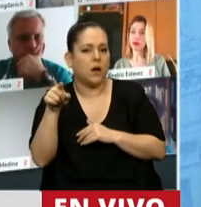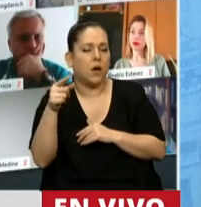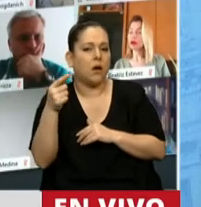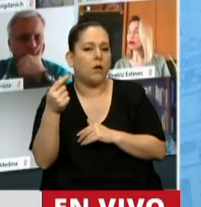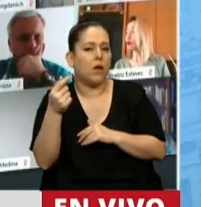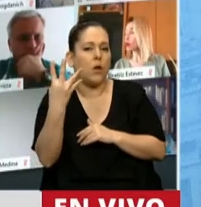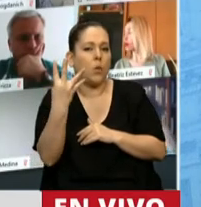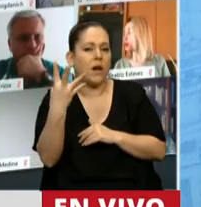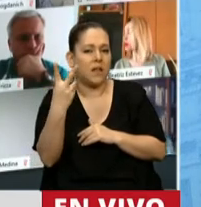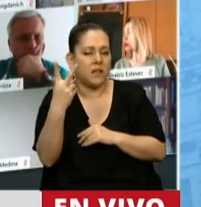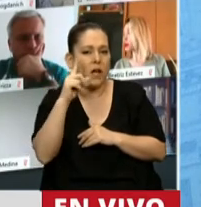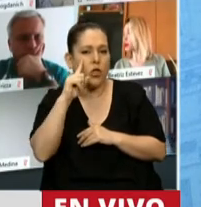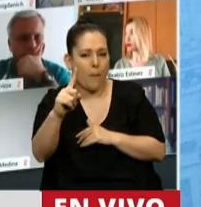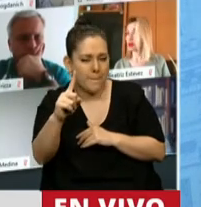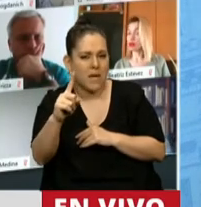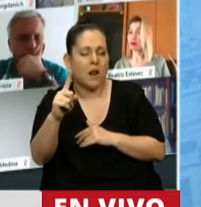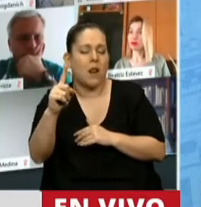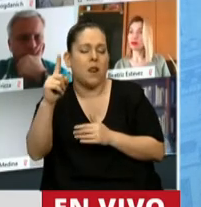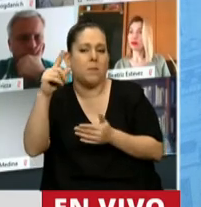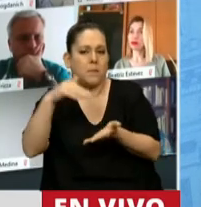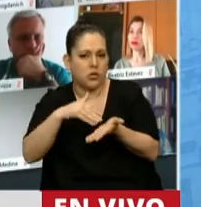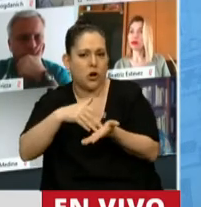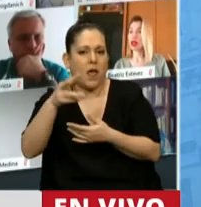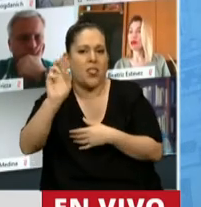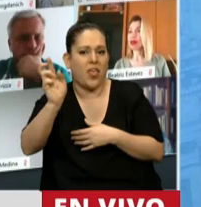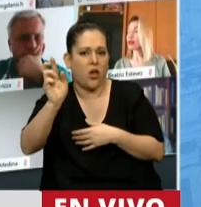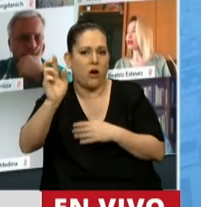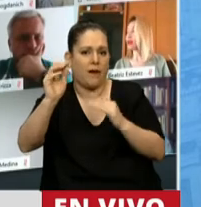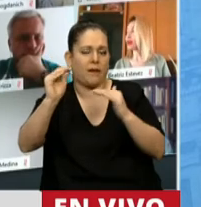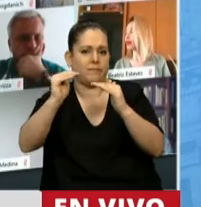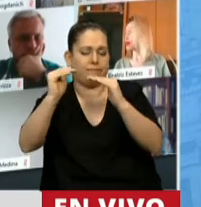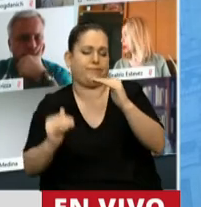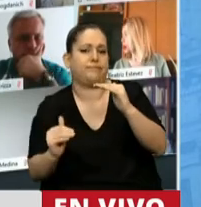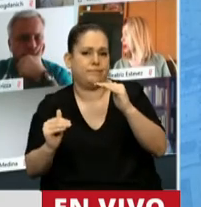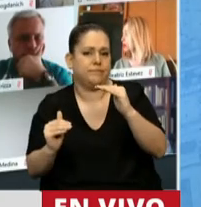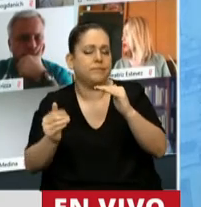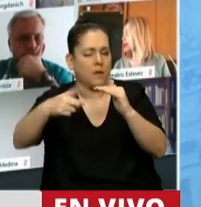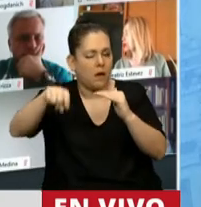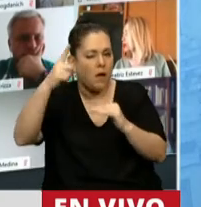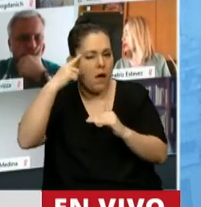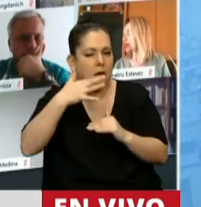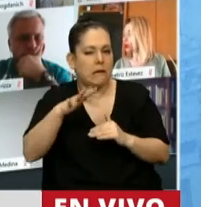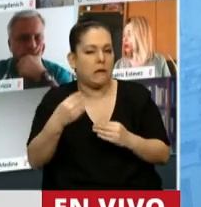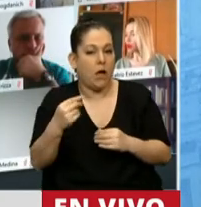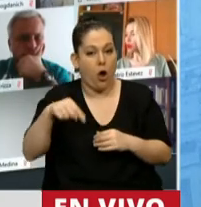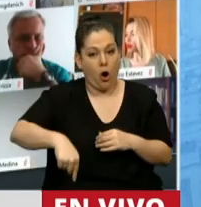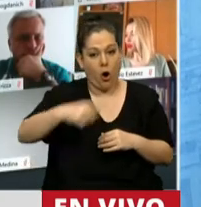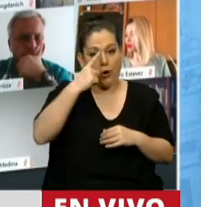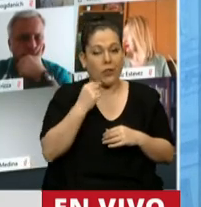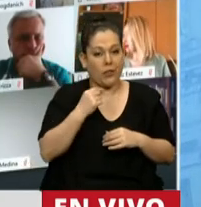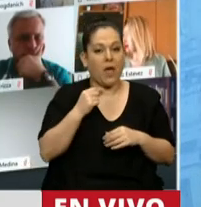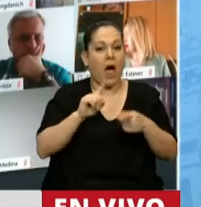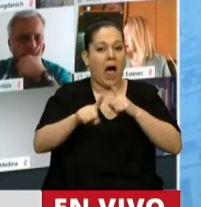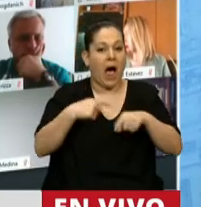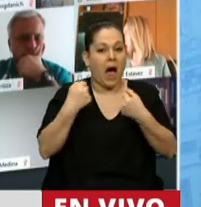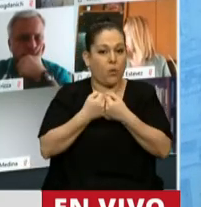42 mil millones de dólares de déficit fiscal. Para que usted se dé una idea, estamos en el día de hoy cerrando un acuerdo de